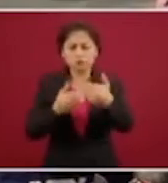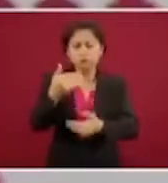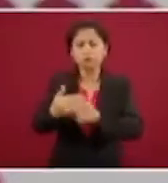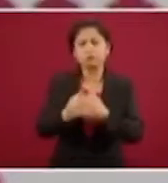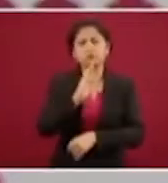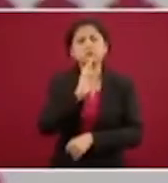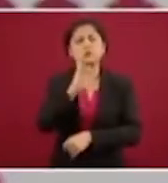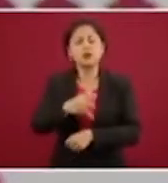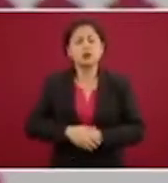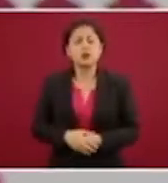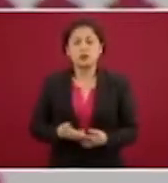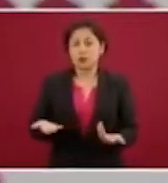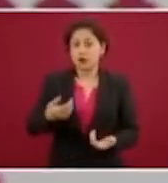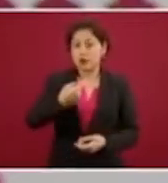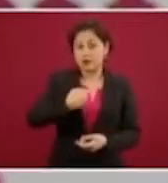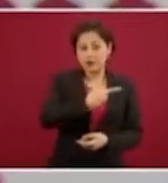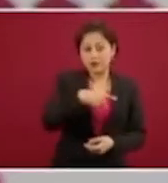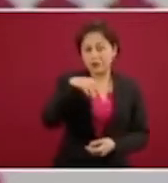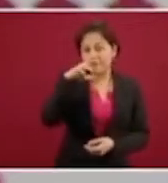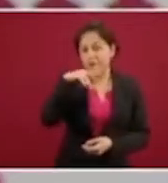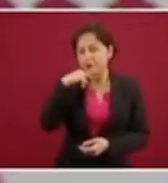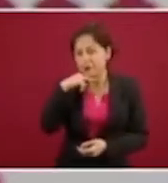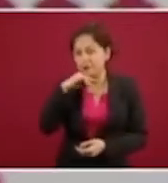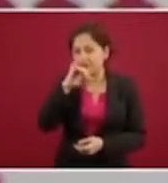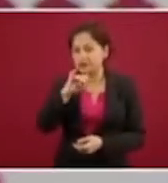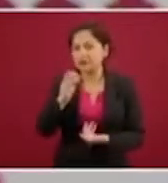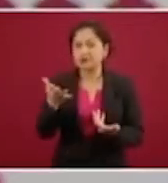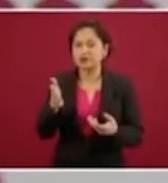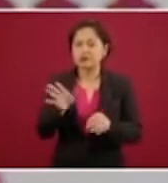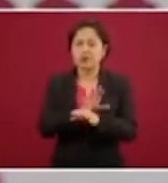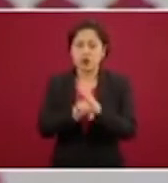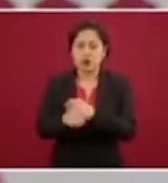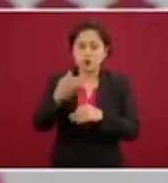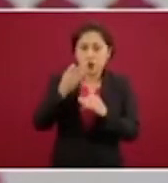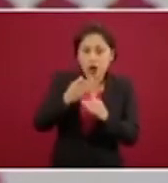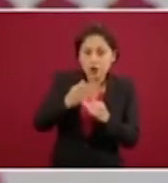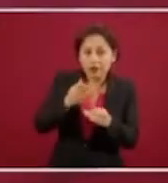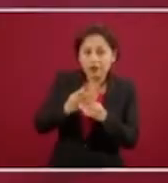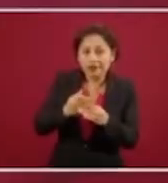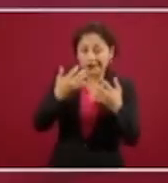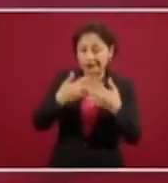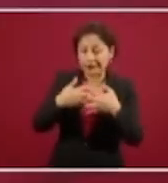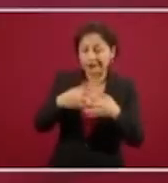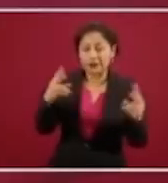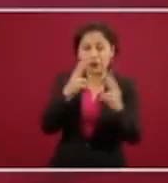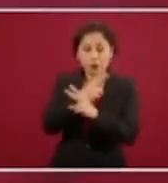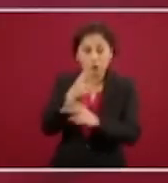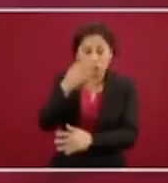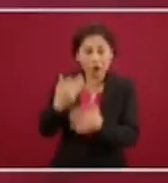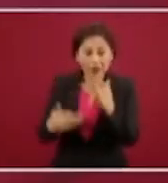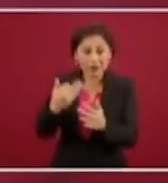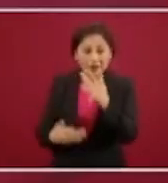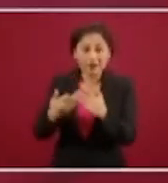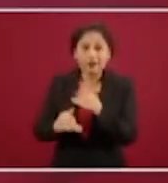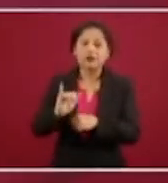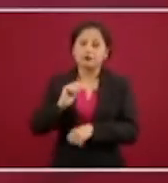preocupaciones muy similares, por ejemplo, pues nos faltan ventiladores y ya vimos eso, vamos a ver la logística, cómo nos vamos a organizar mejor